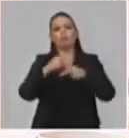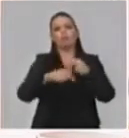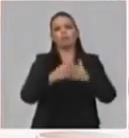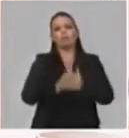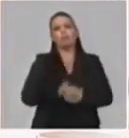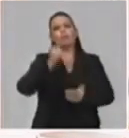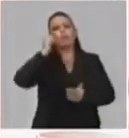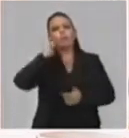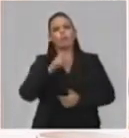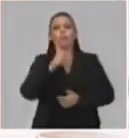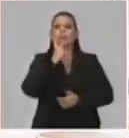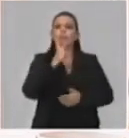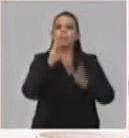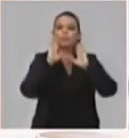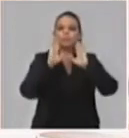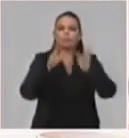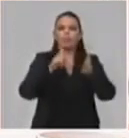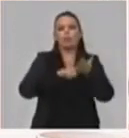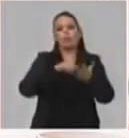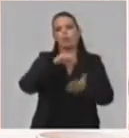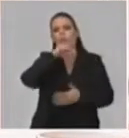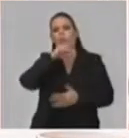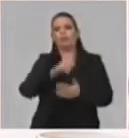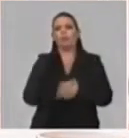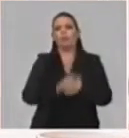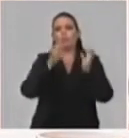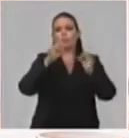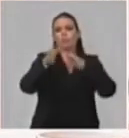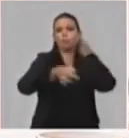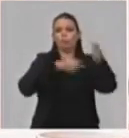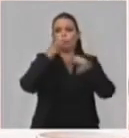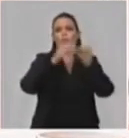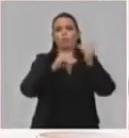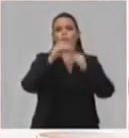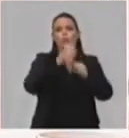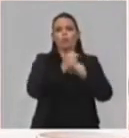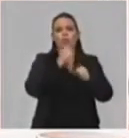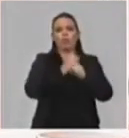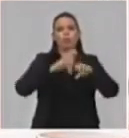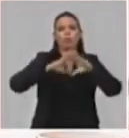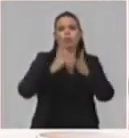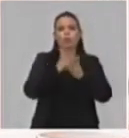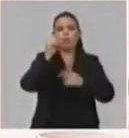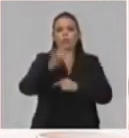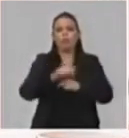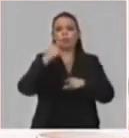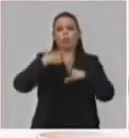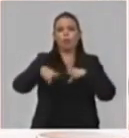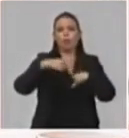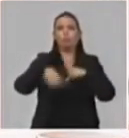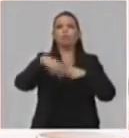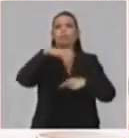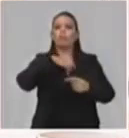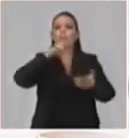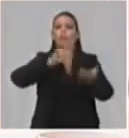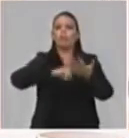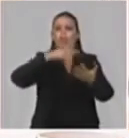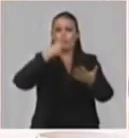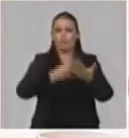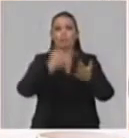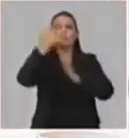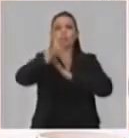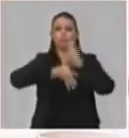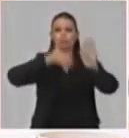como resaltaba la Ministra de Trabajo, bueno, todas estas actividades han contado con intérpretes de lengua de señas que